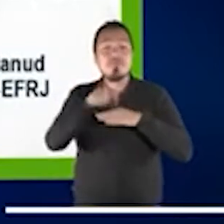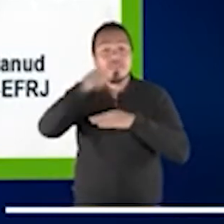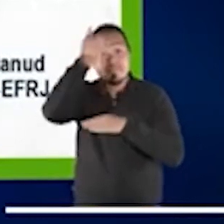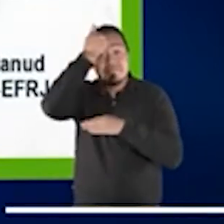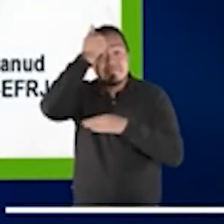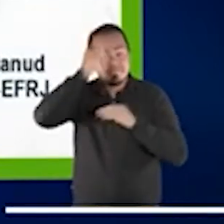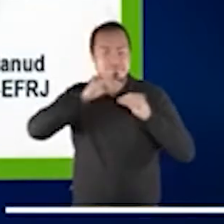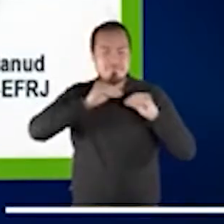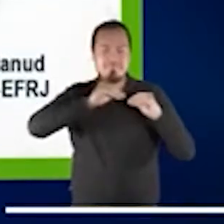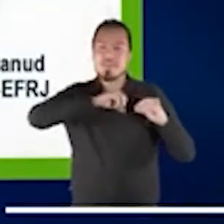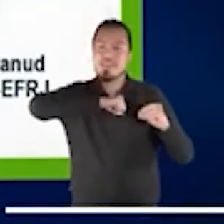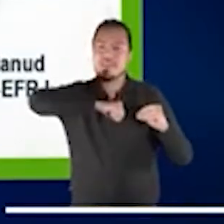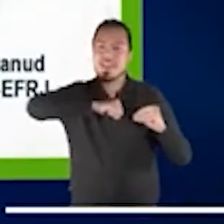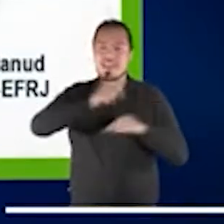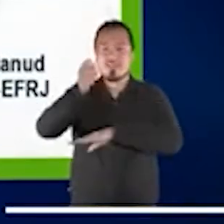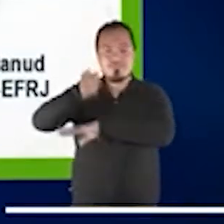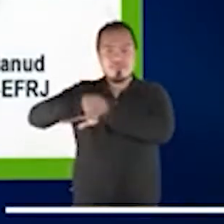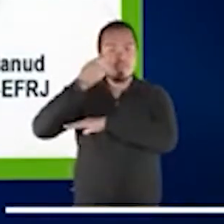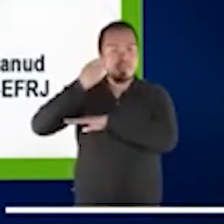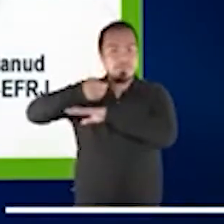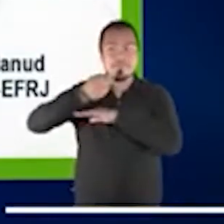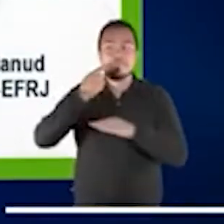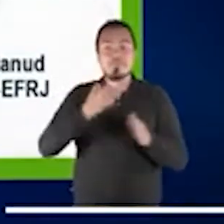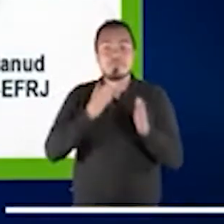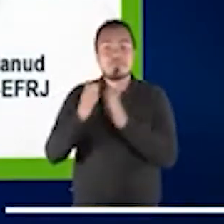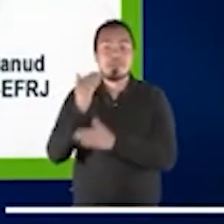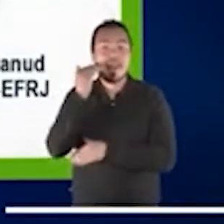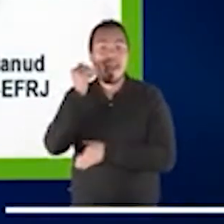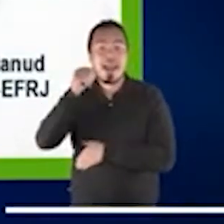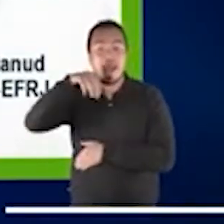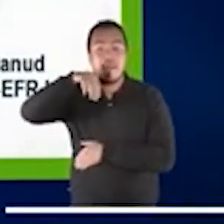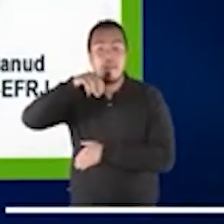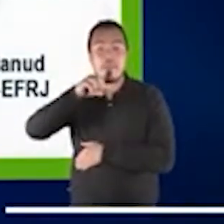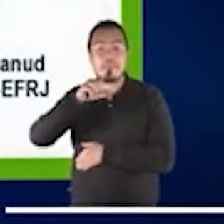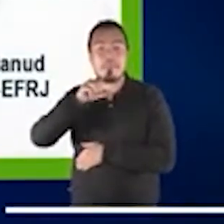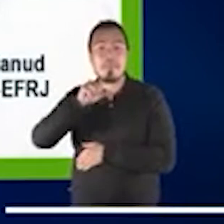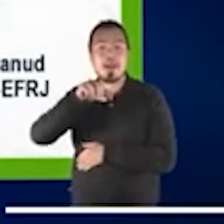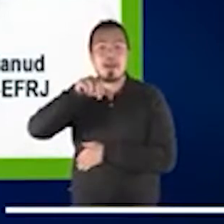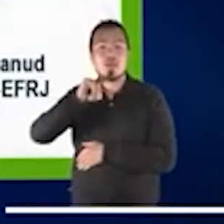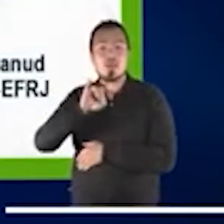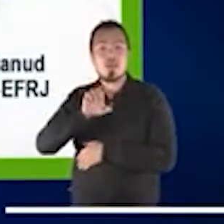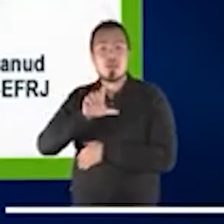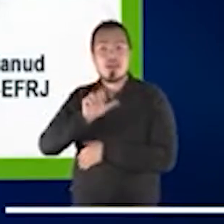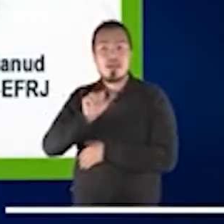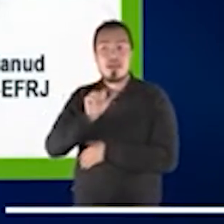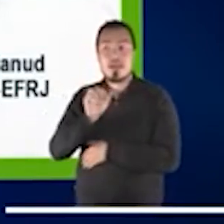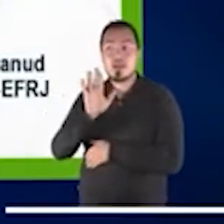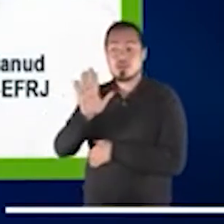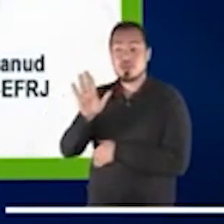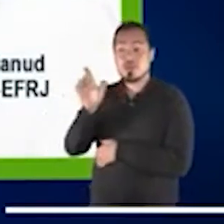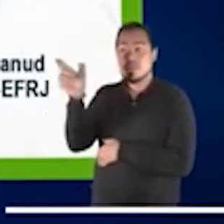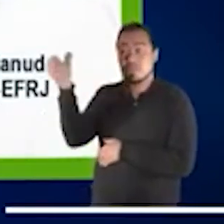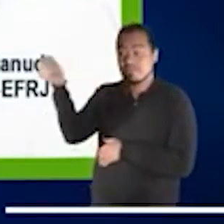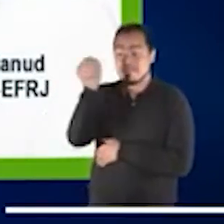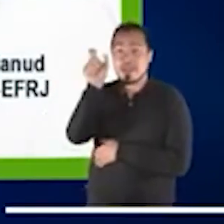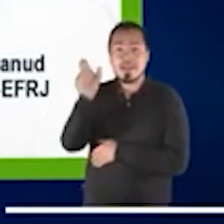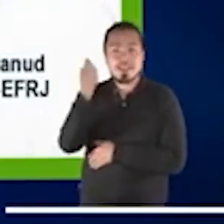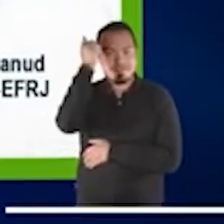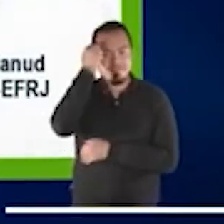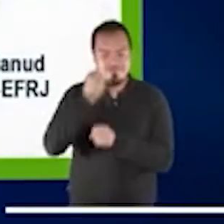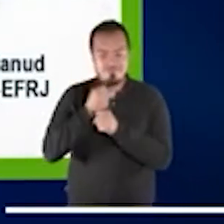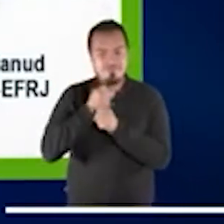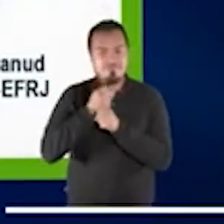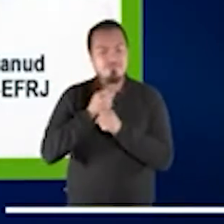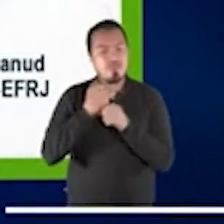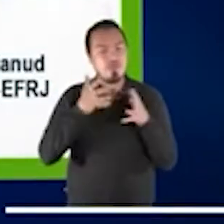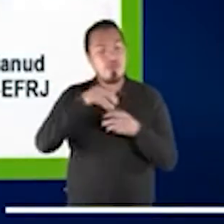Derecho Penal, y Emanuel Biffi, que trabaja para el Foro Europeo de Justicia Reservativa,